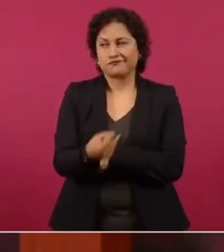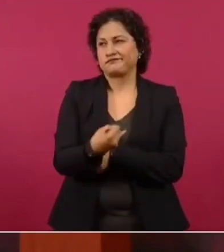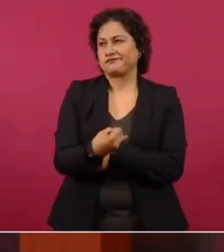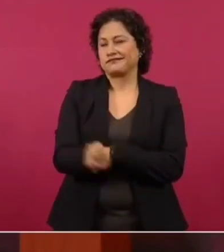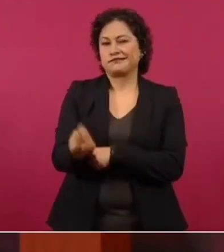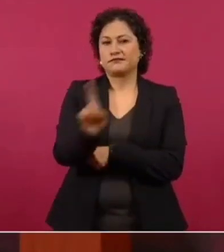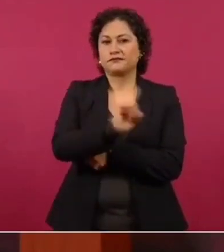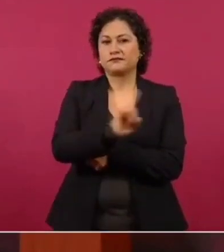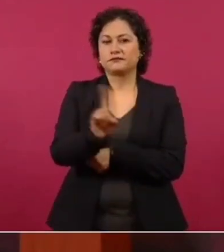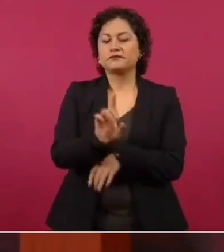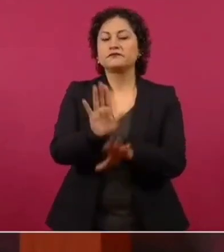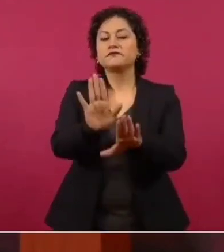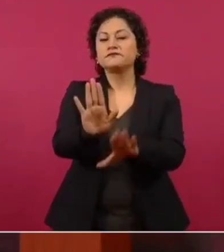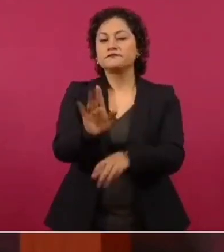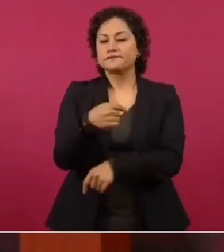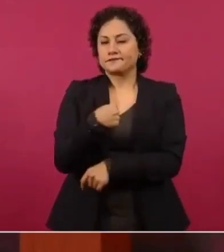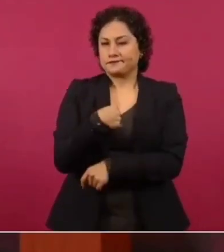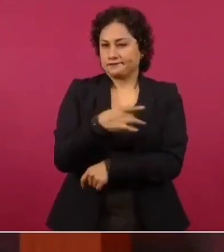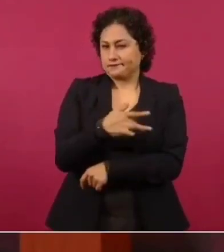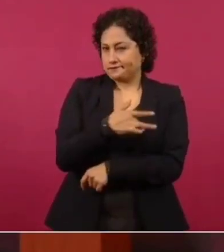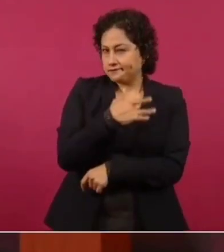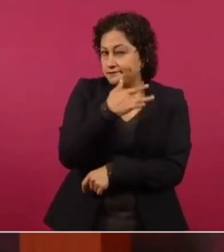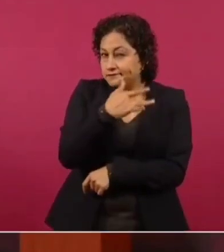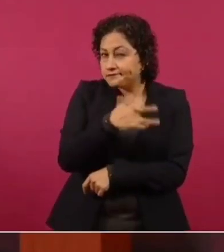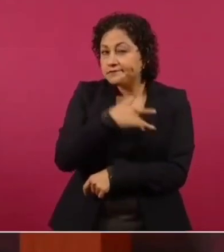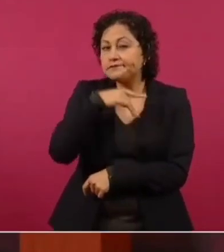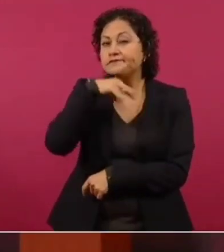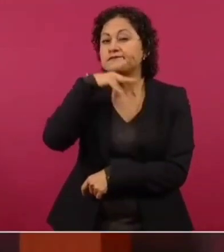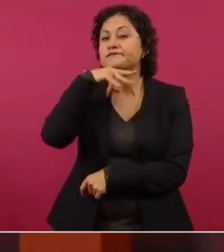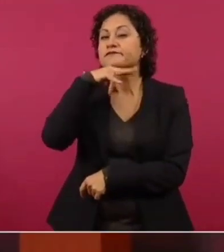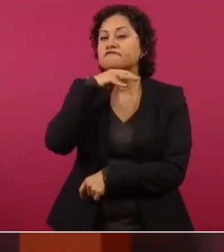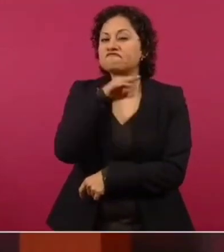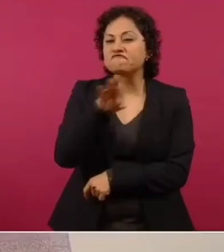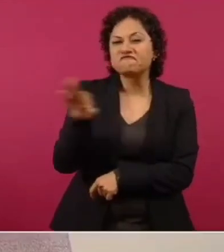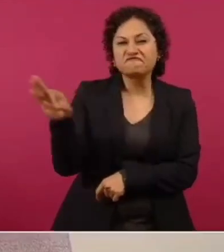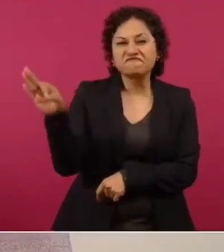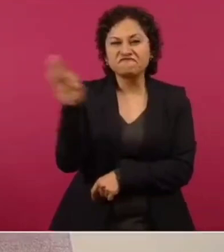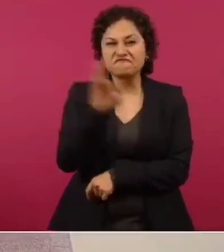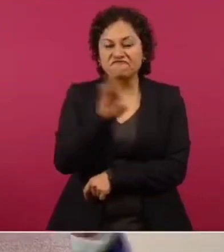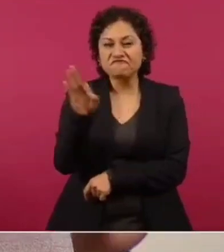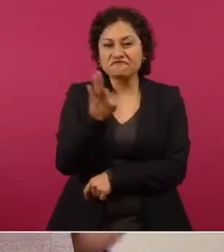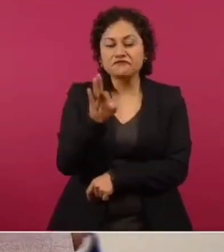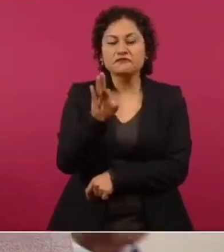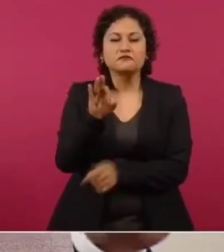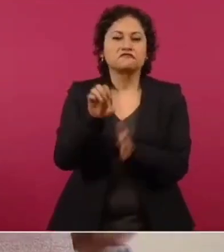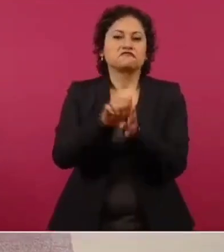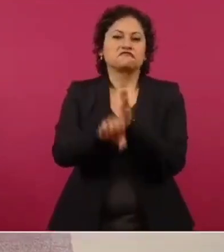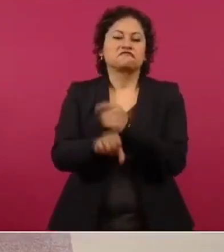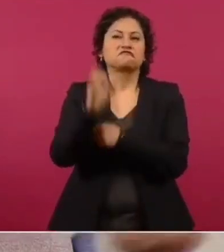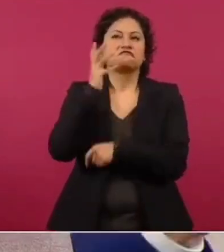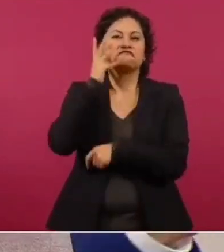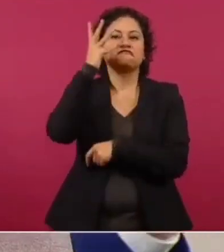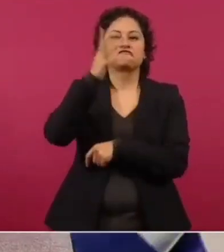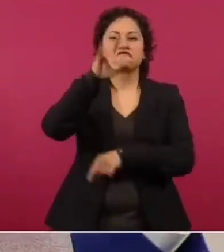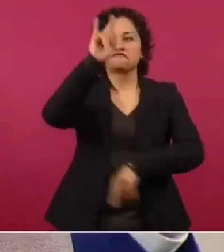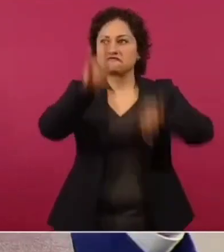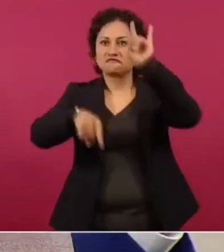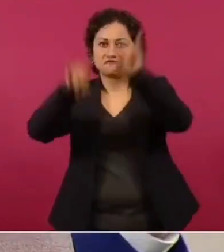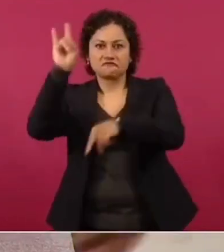cuando las ocho columnas del Reforma fuesen el